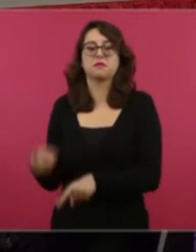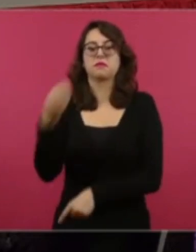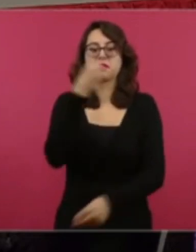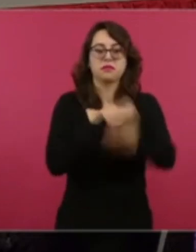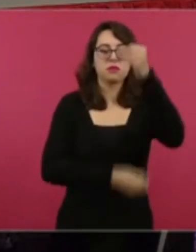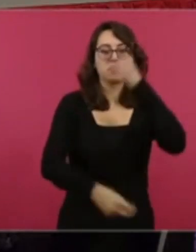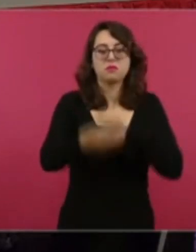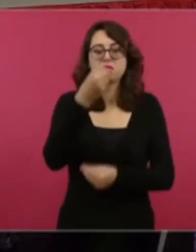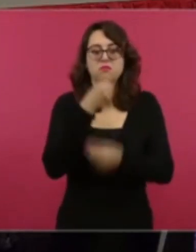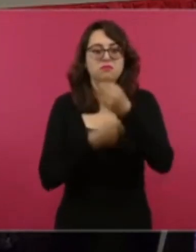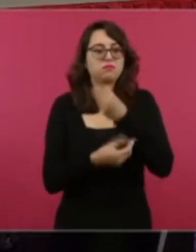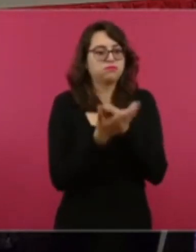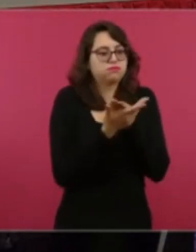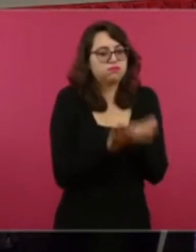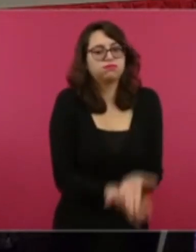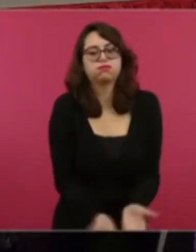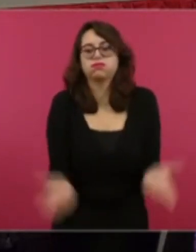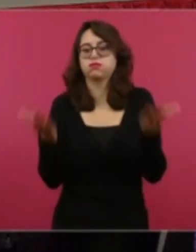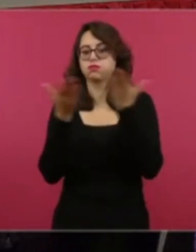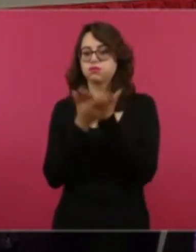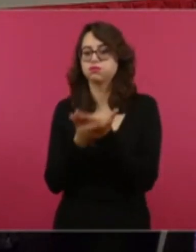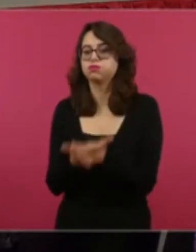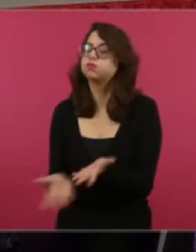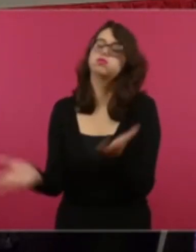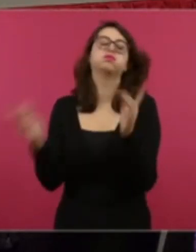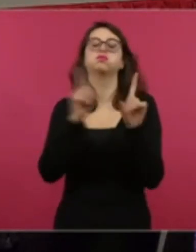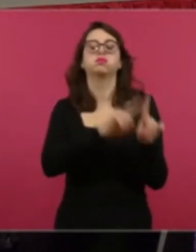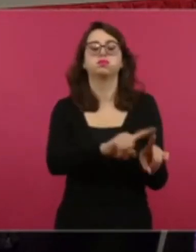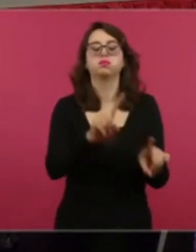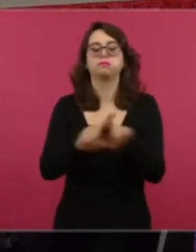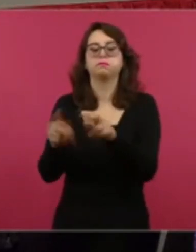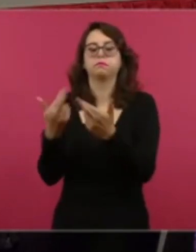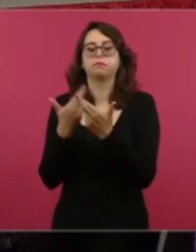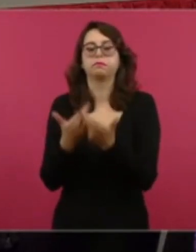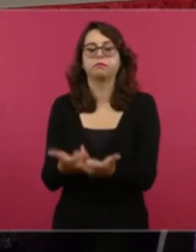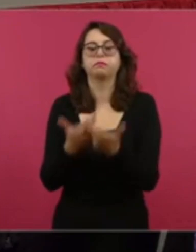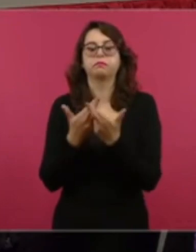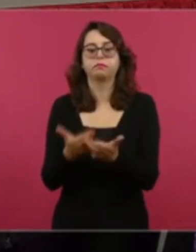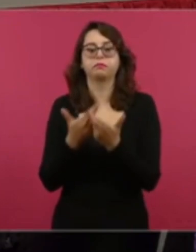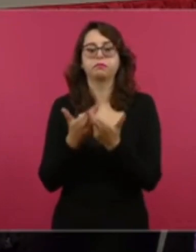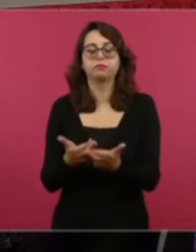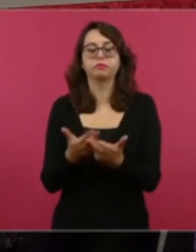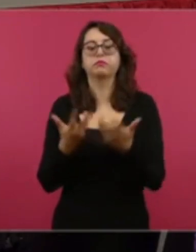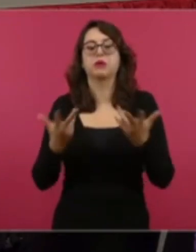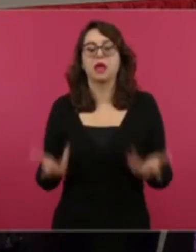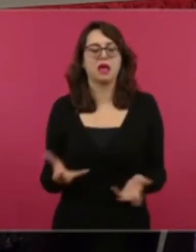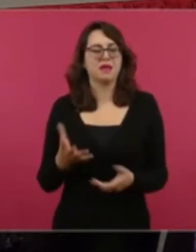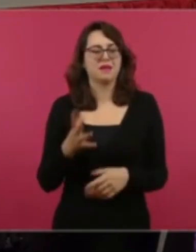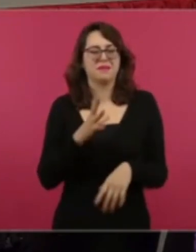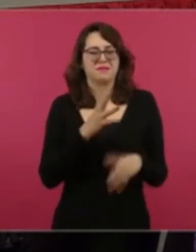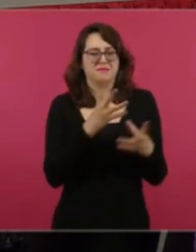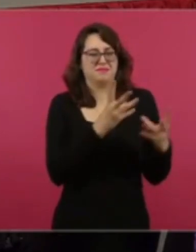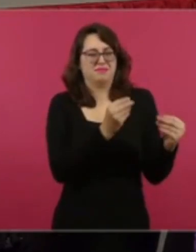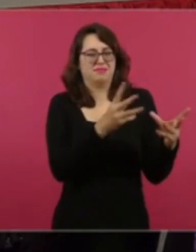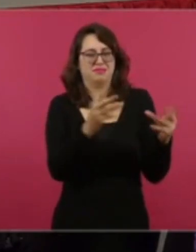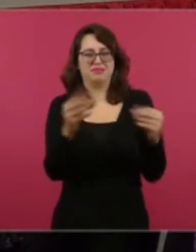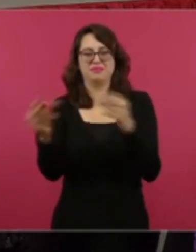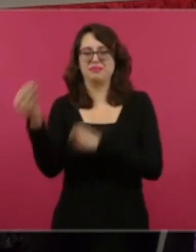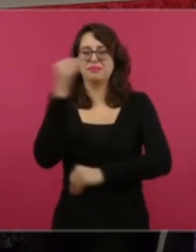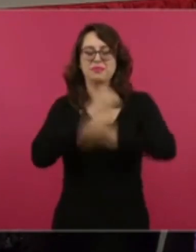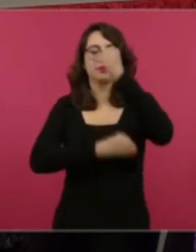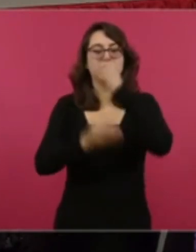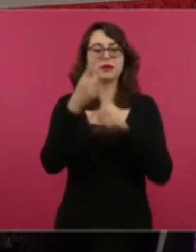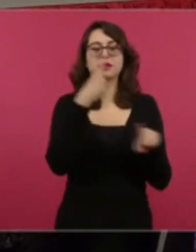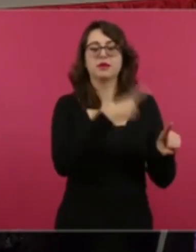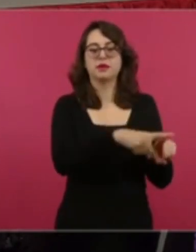que tenemos cientos de platillos y postres con productos de la región, esos son puros de pitaya, pero tenemos muchos productos con una gran, gran gastronomía